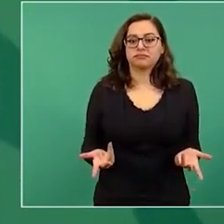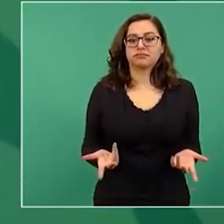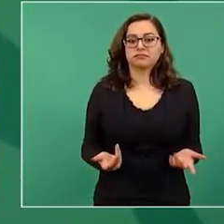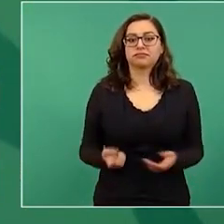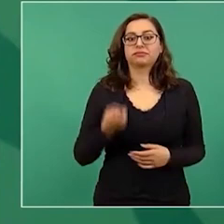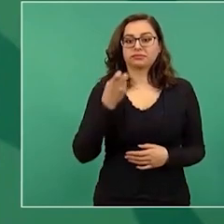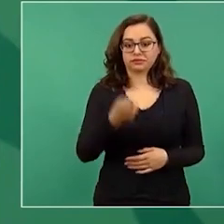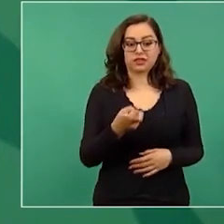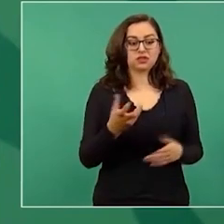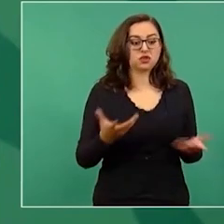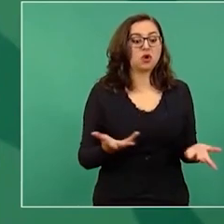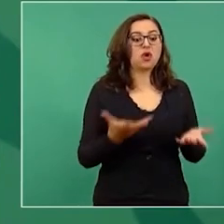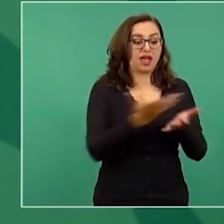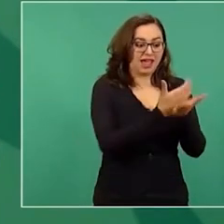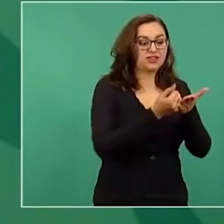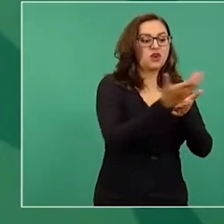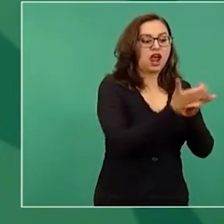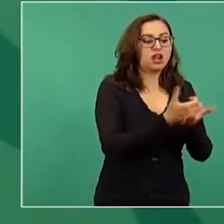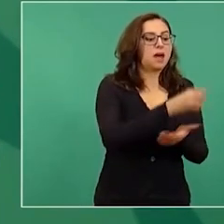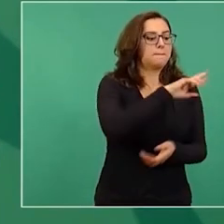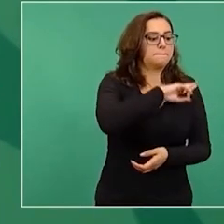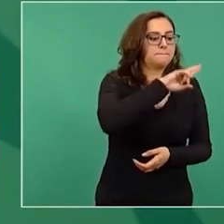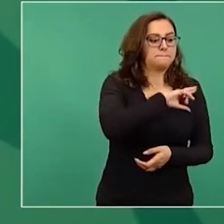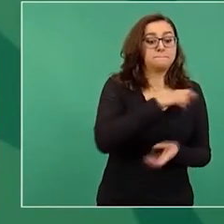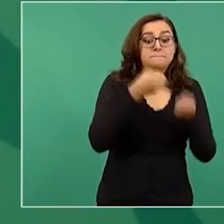y socializar pérdidas.